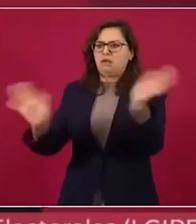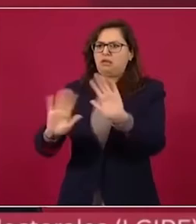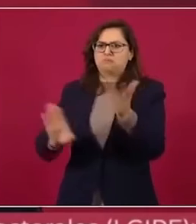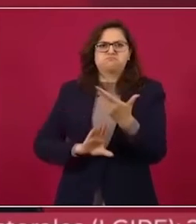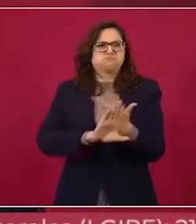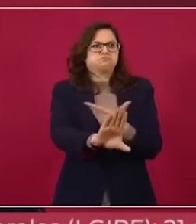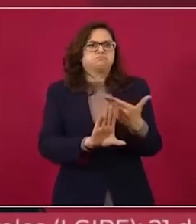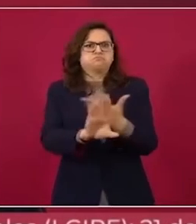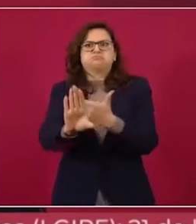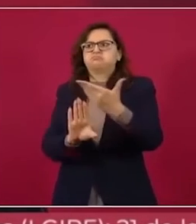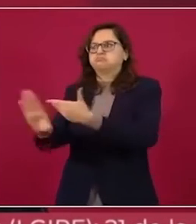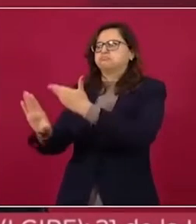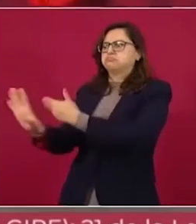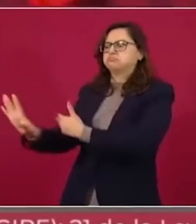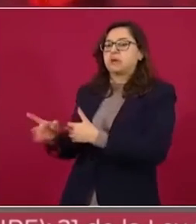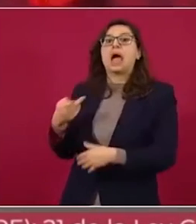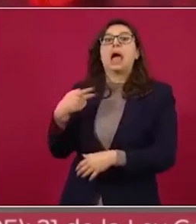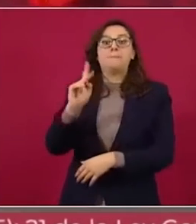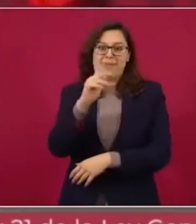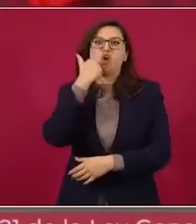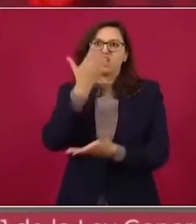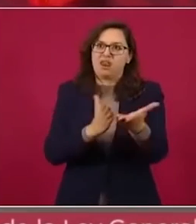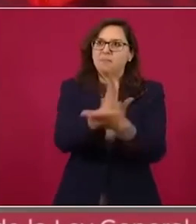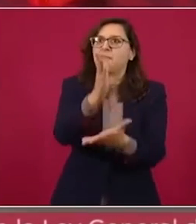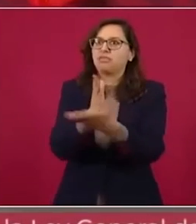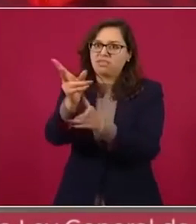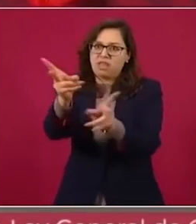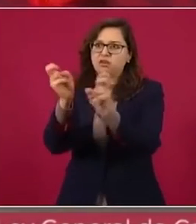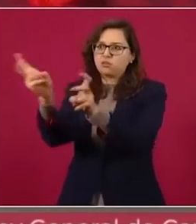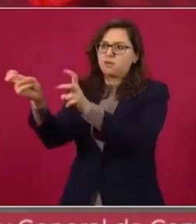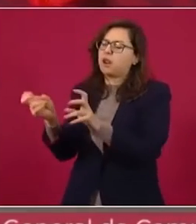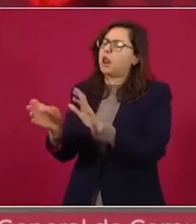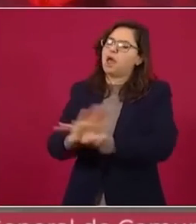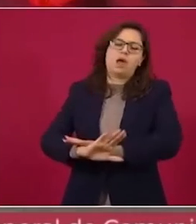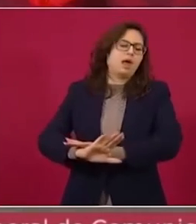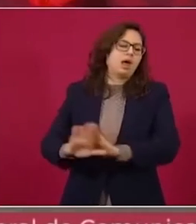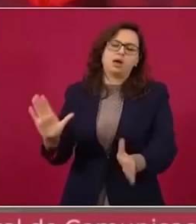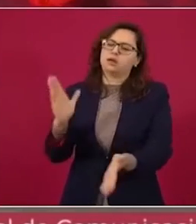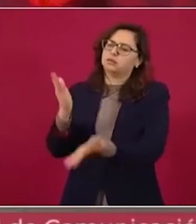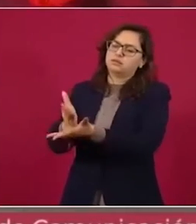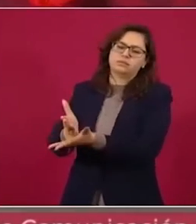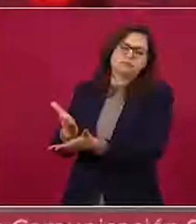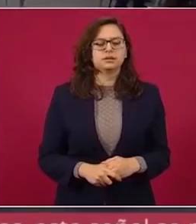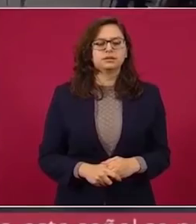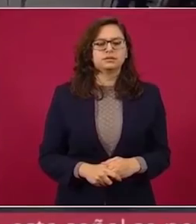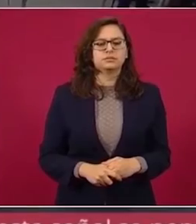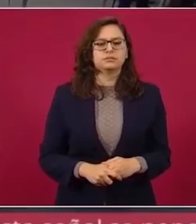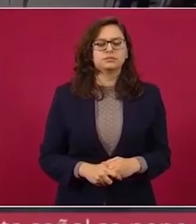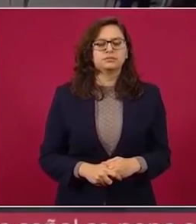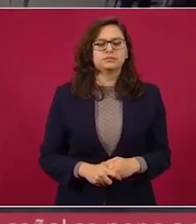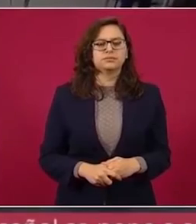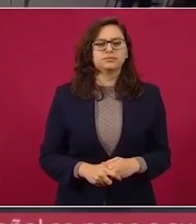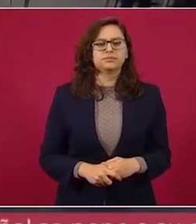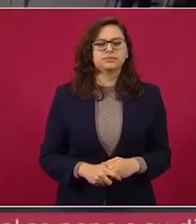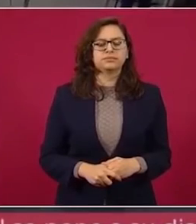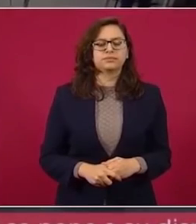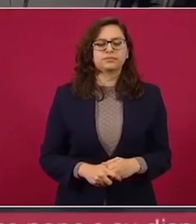empresas del país europeo, uno de los principales inversores en la nación latinoamericana. La pausa es,